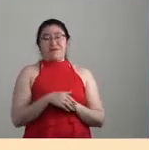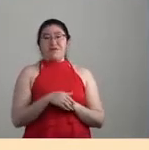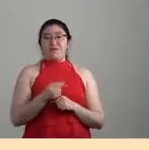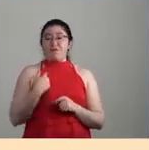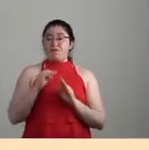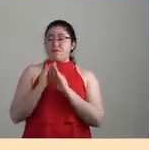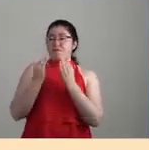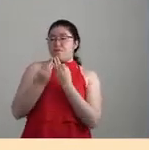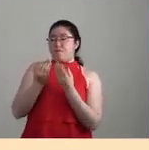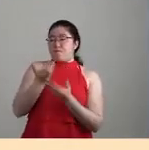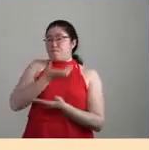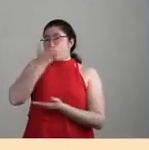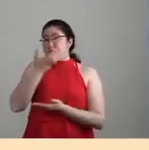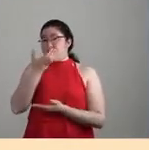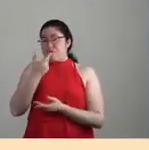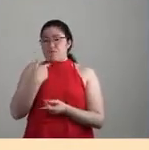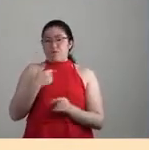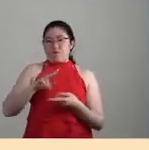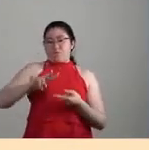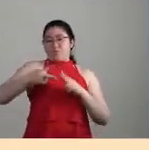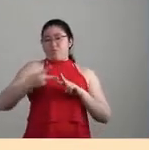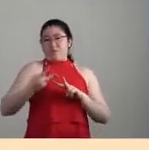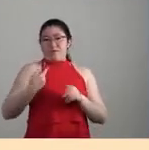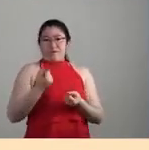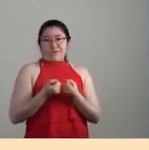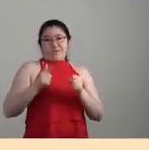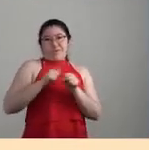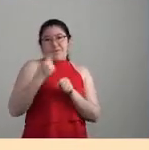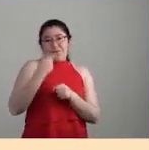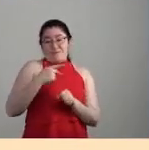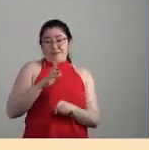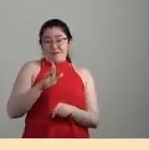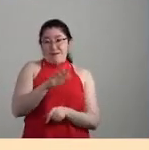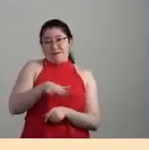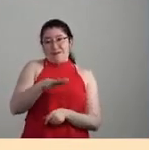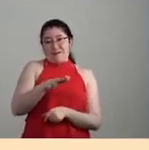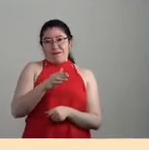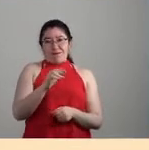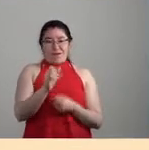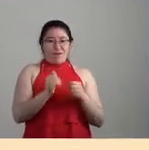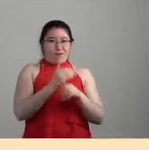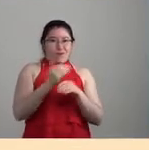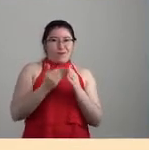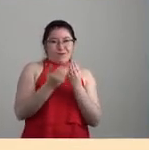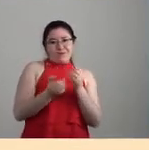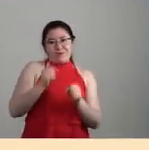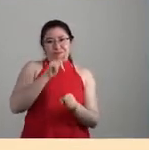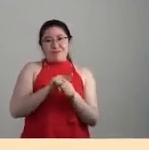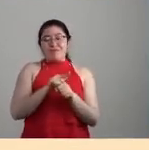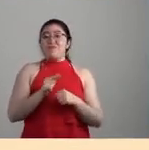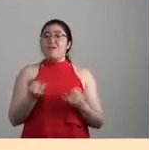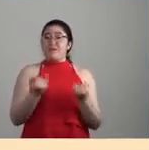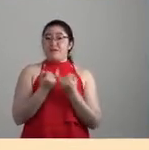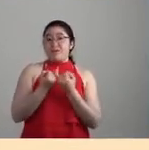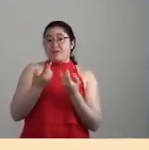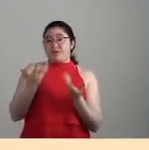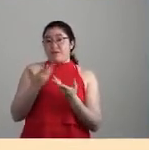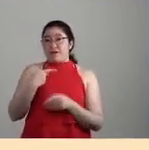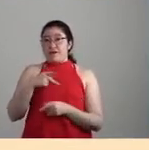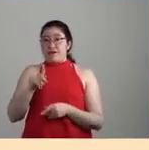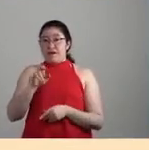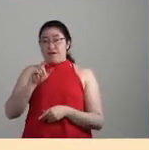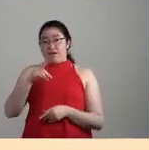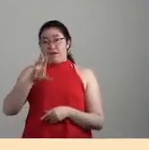Antagonismo Social contra el Despojo Capitalista de los Bienes Naturales en México, publicado por la UAP y Bajo Tierra Ediciones.